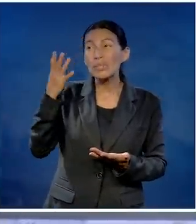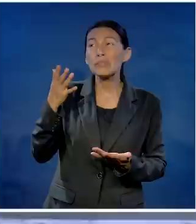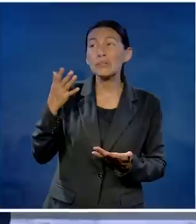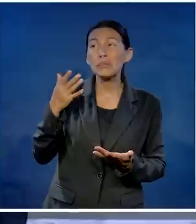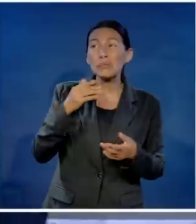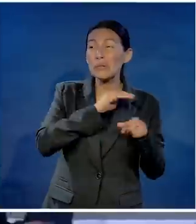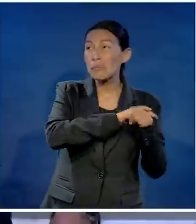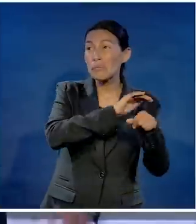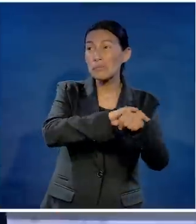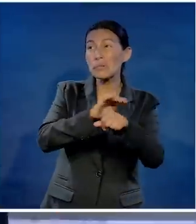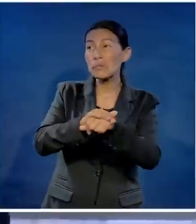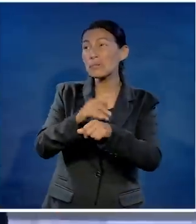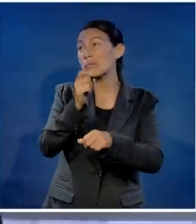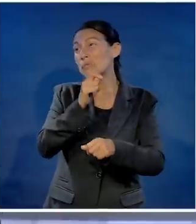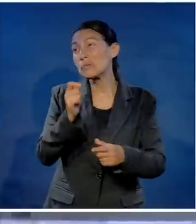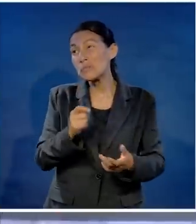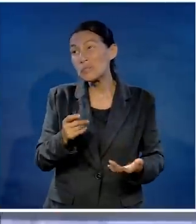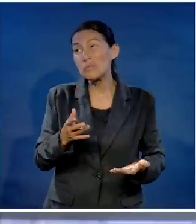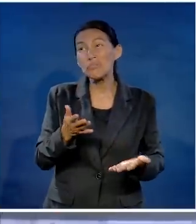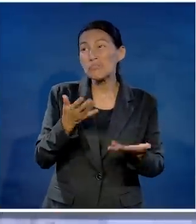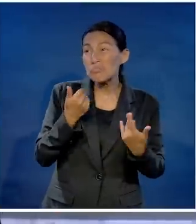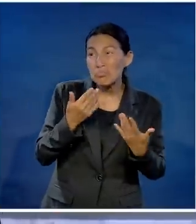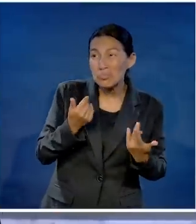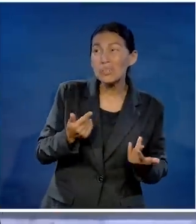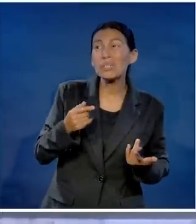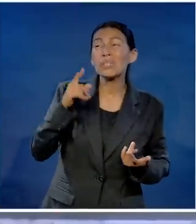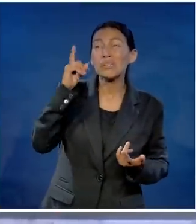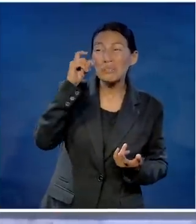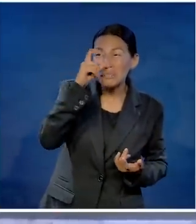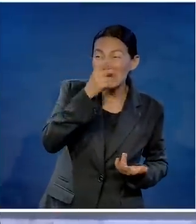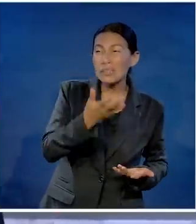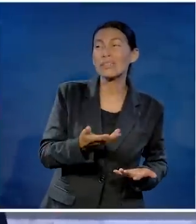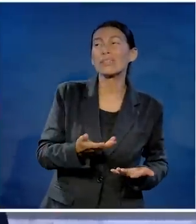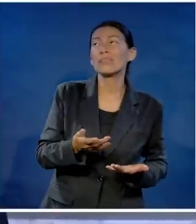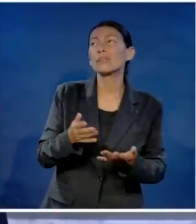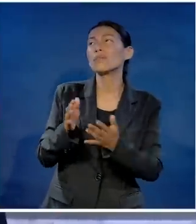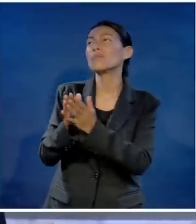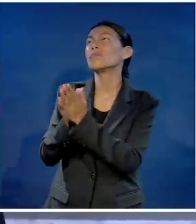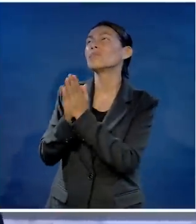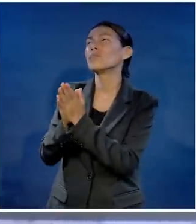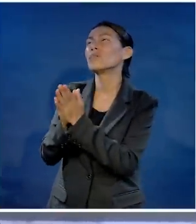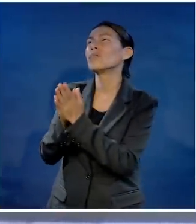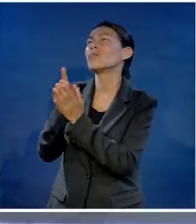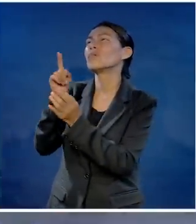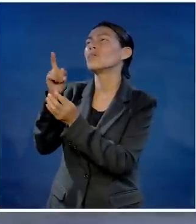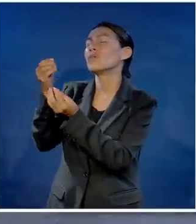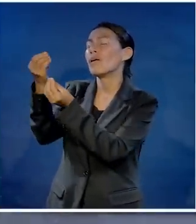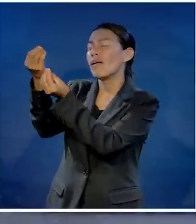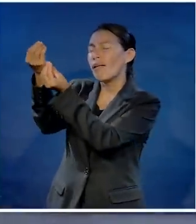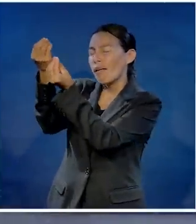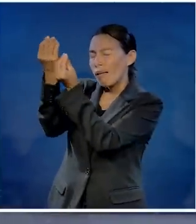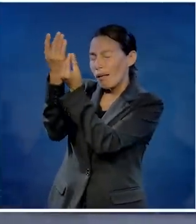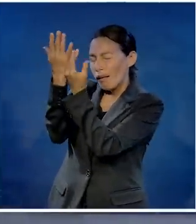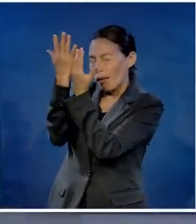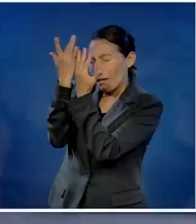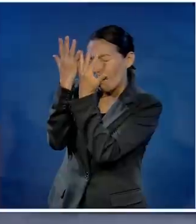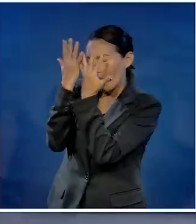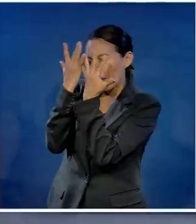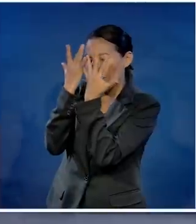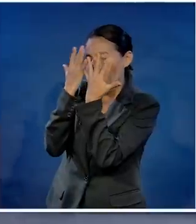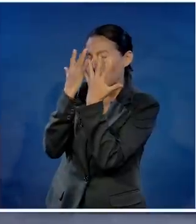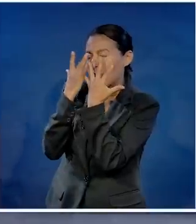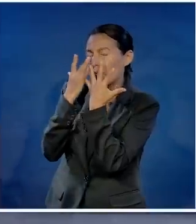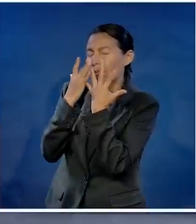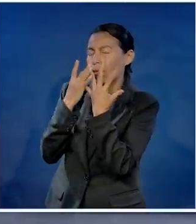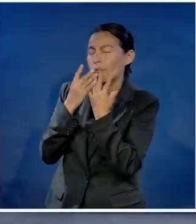pensando en mis relaciones pensando en como estoy yo quisiera que me llenes para que yo pueda dar